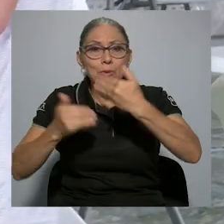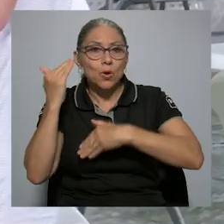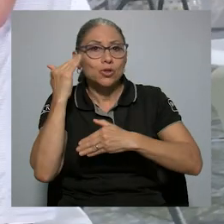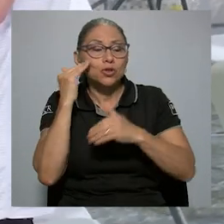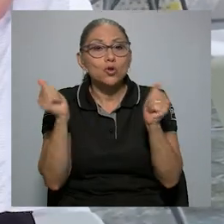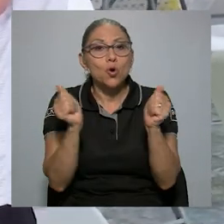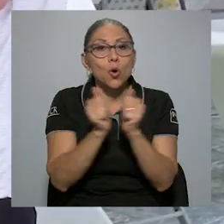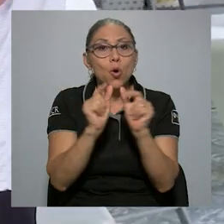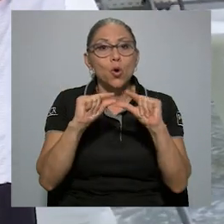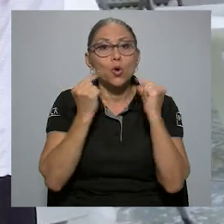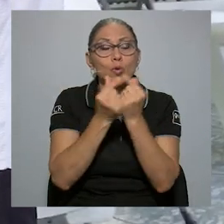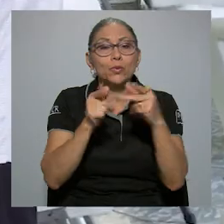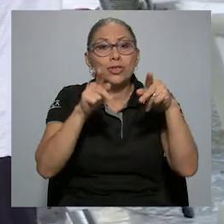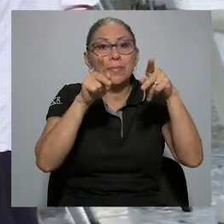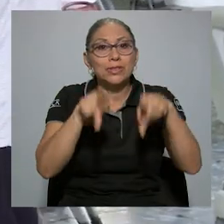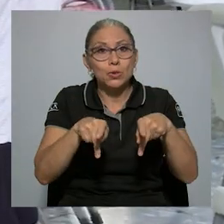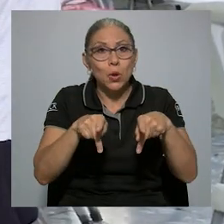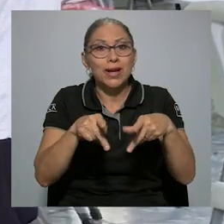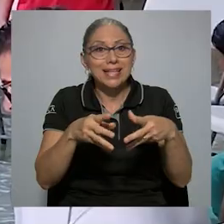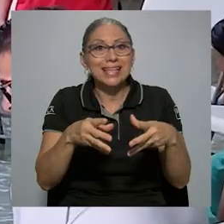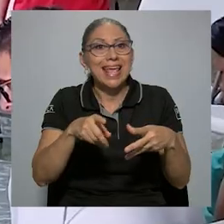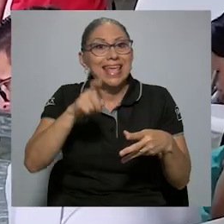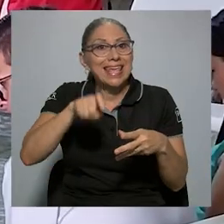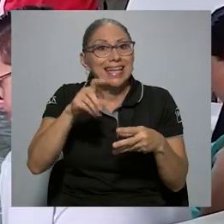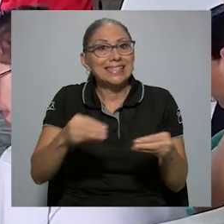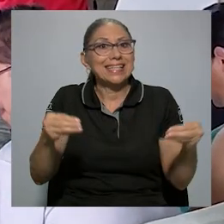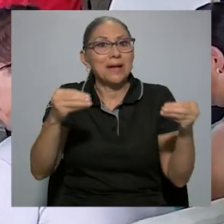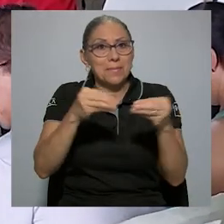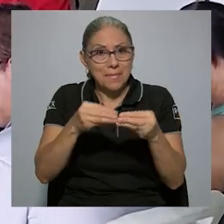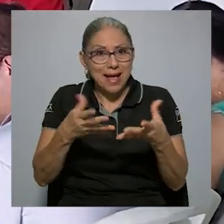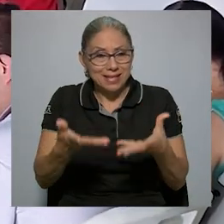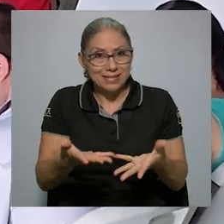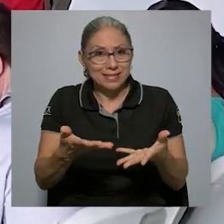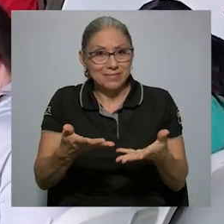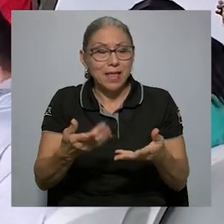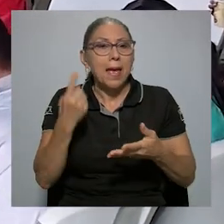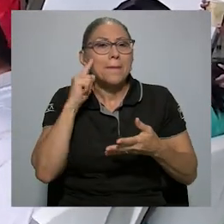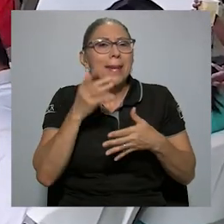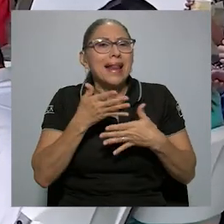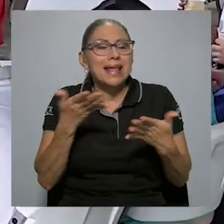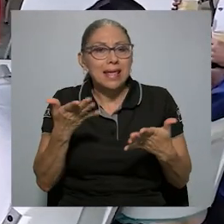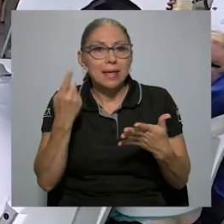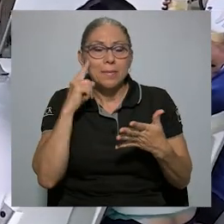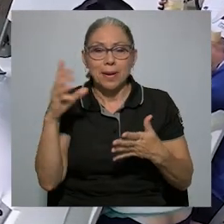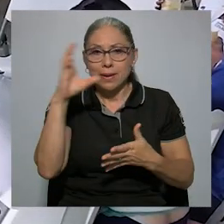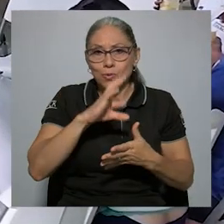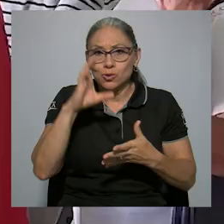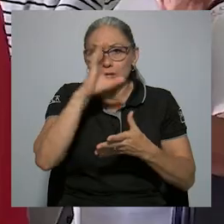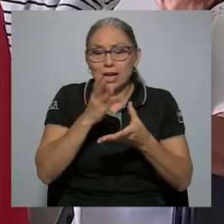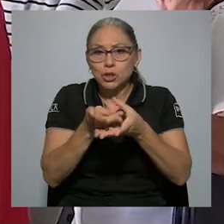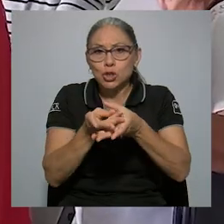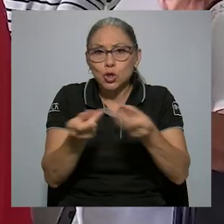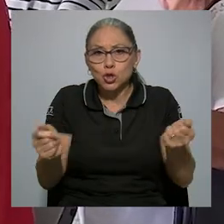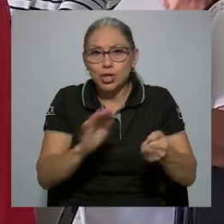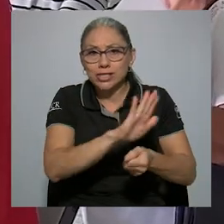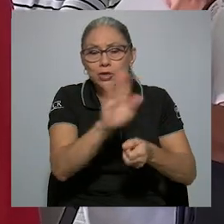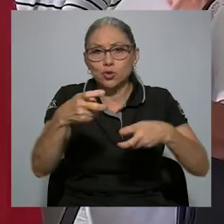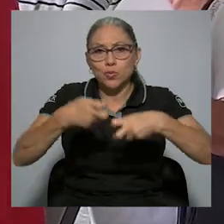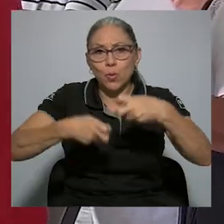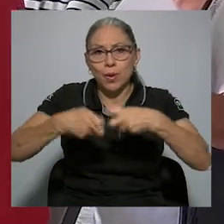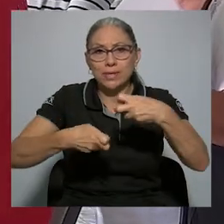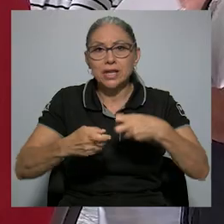menos favorecidas, para buscar soluciones a algunas de sus problemáticas. Una de estas